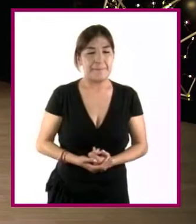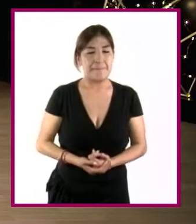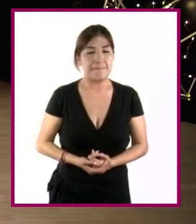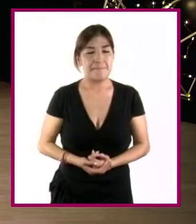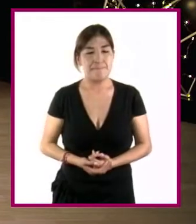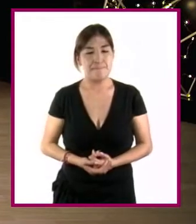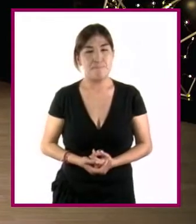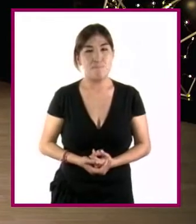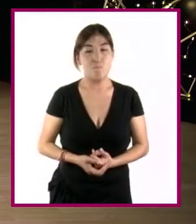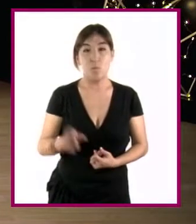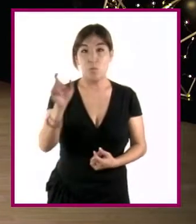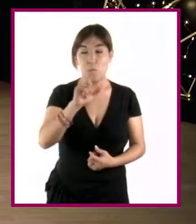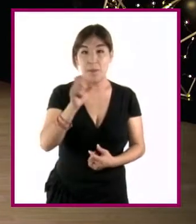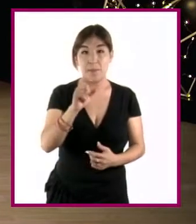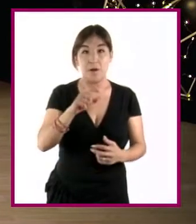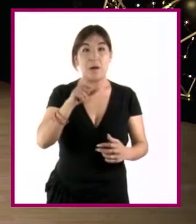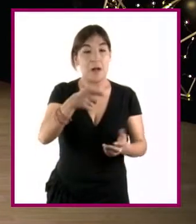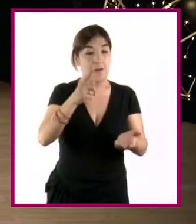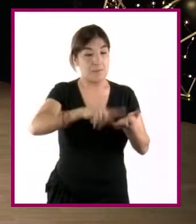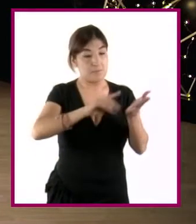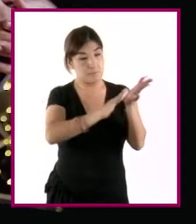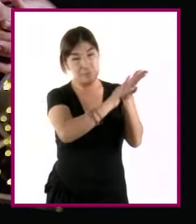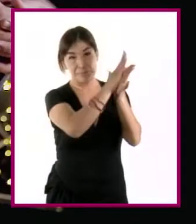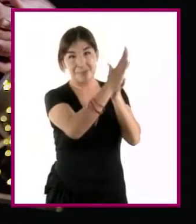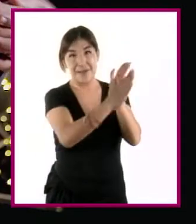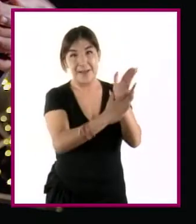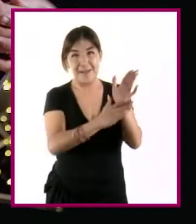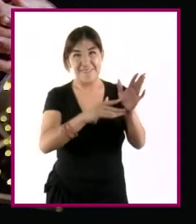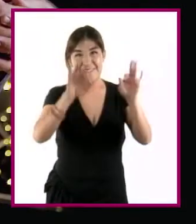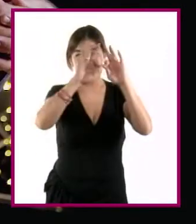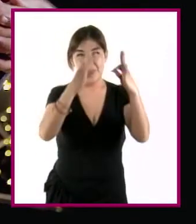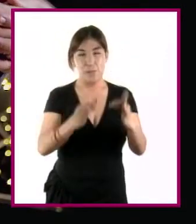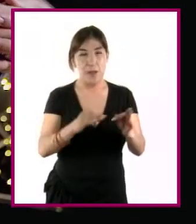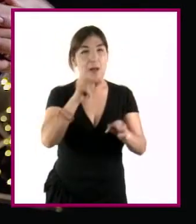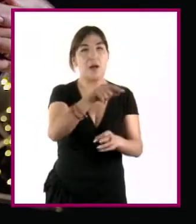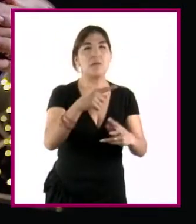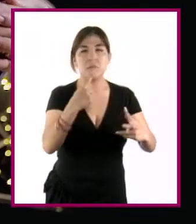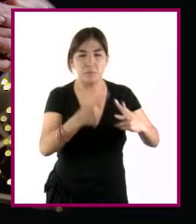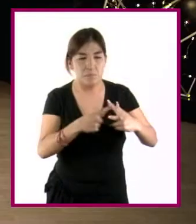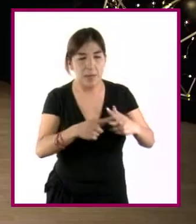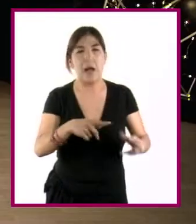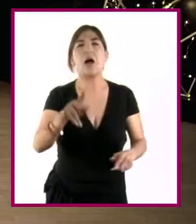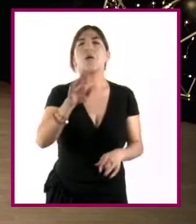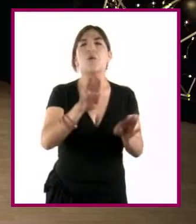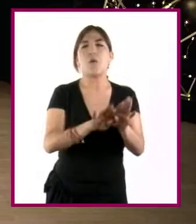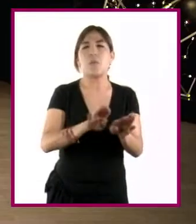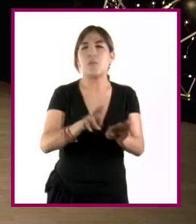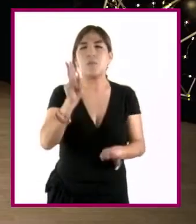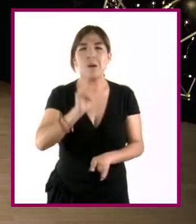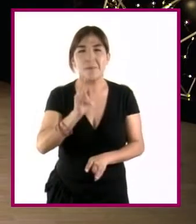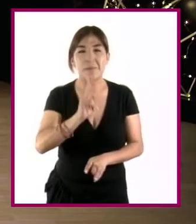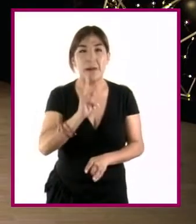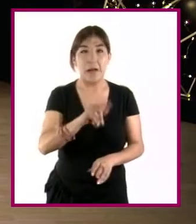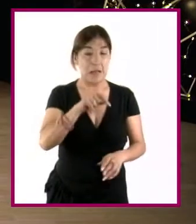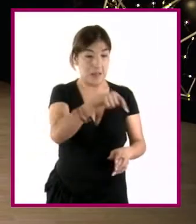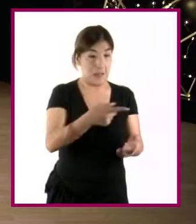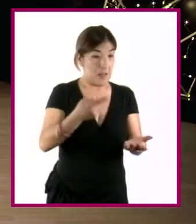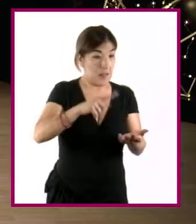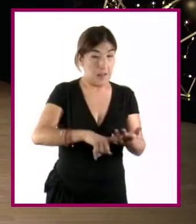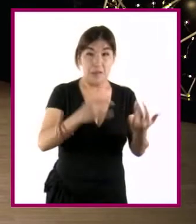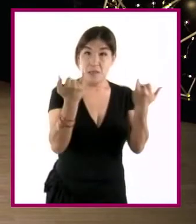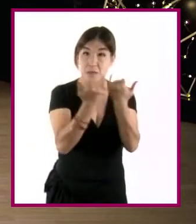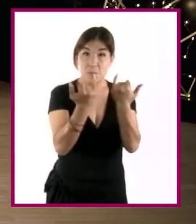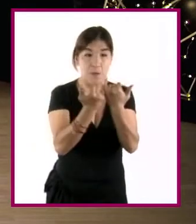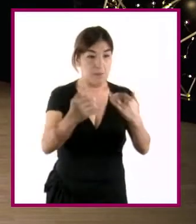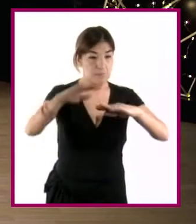cada vez que hagamos el cálculo del área de una superficie de un plano, podemos comprobar nuestros resultados si entre sus partes se guarda la misma